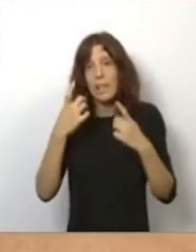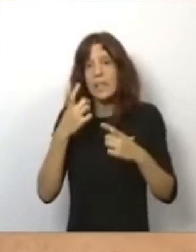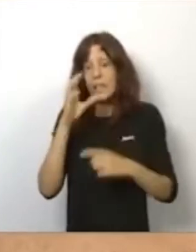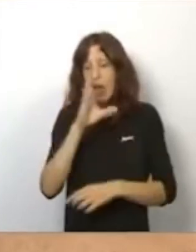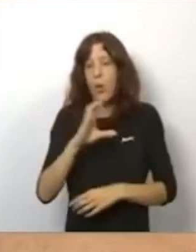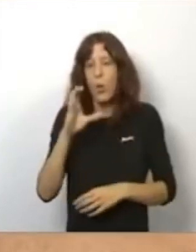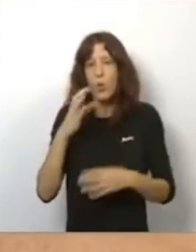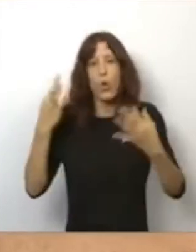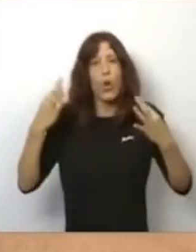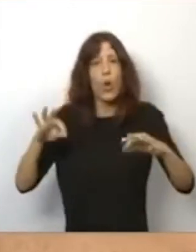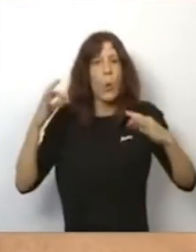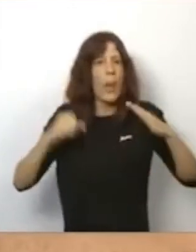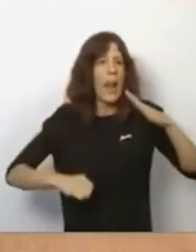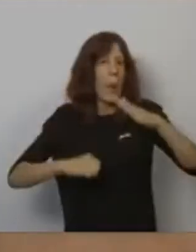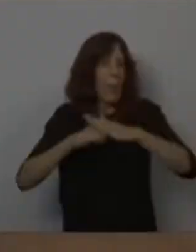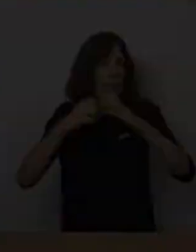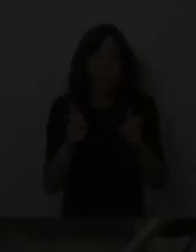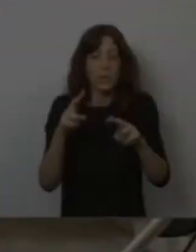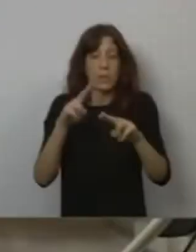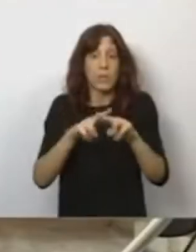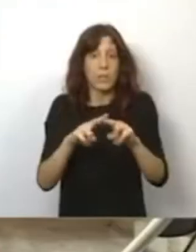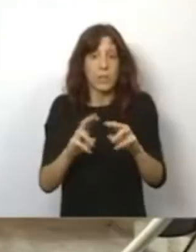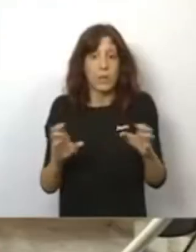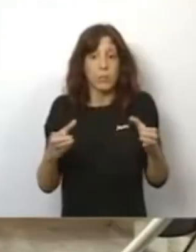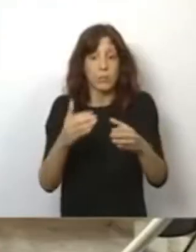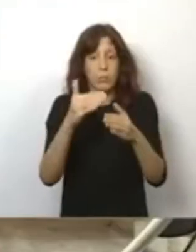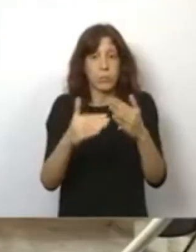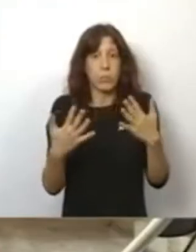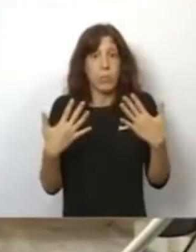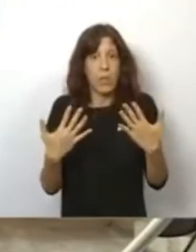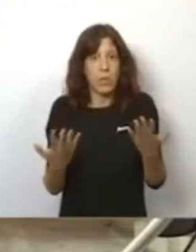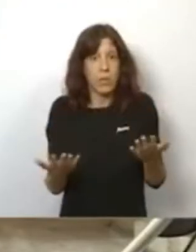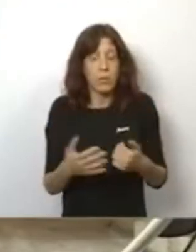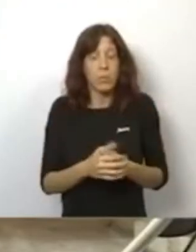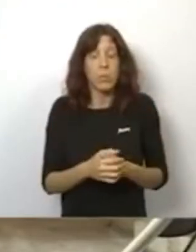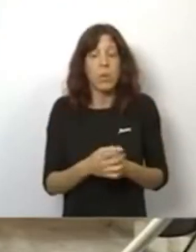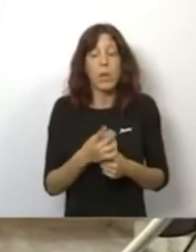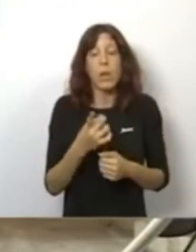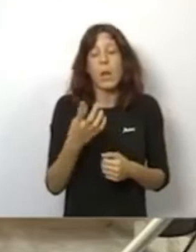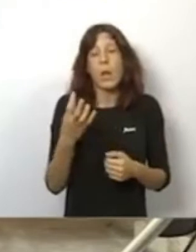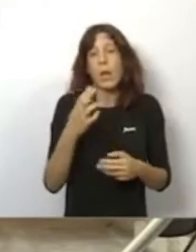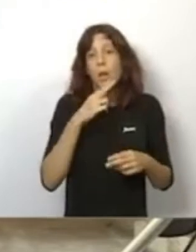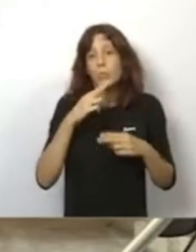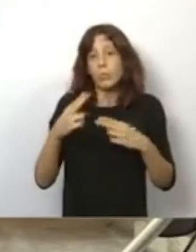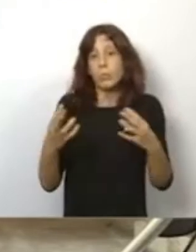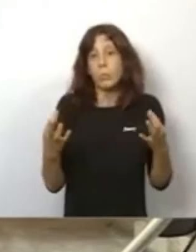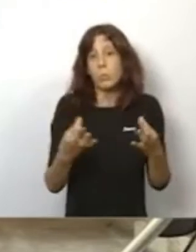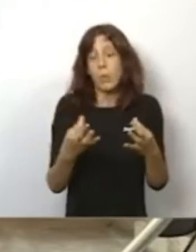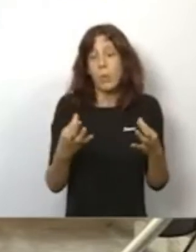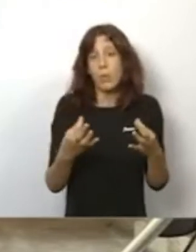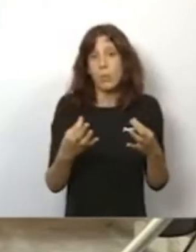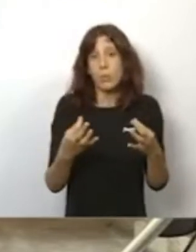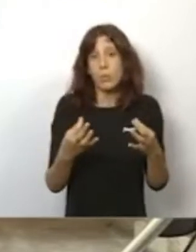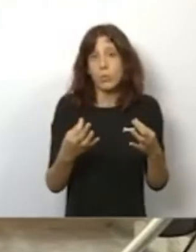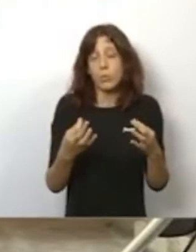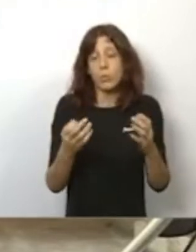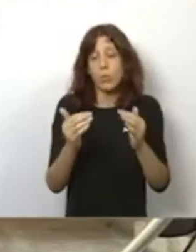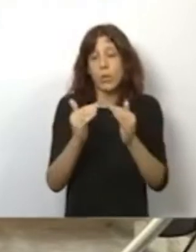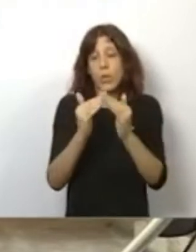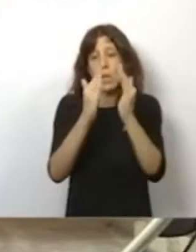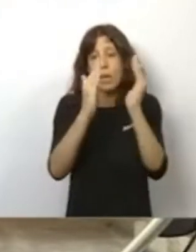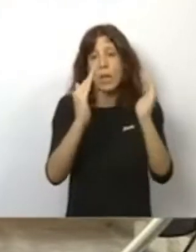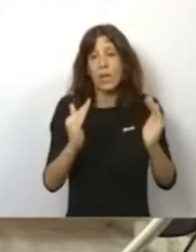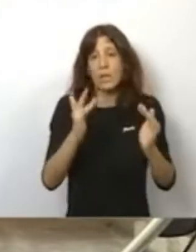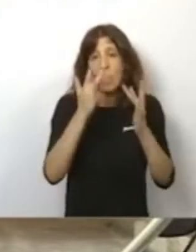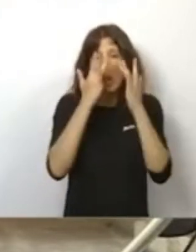más normal posible. Se tendría que aplicar lo que son a los casales las normas de